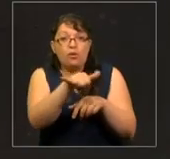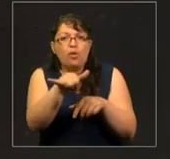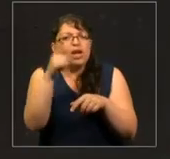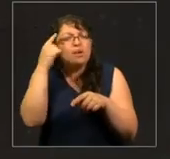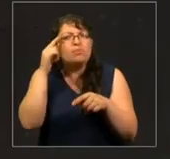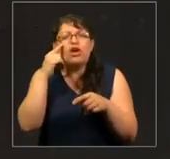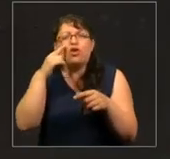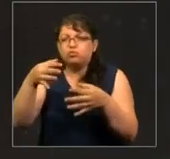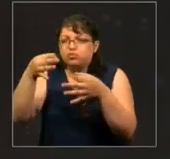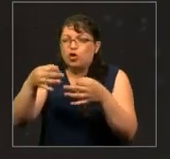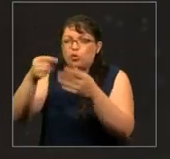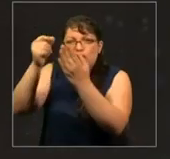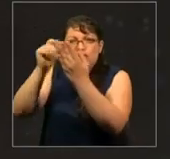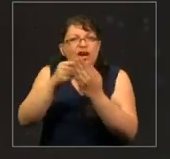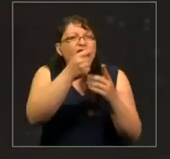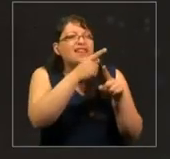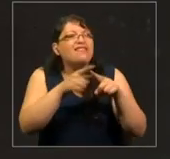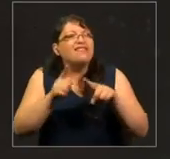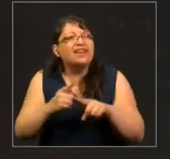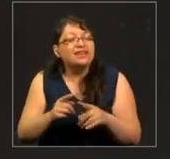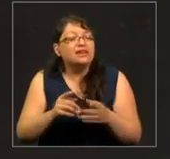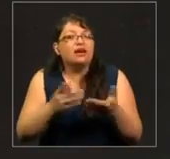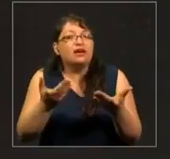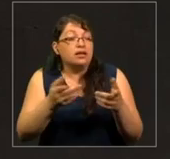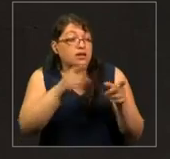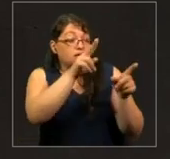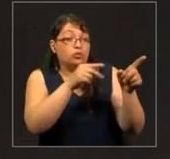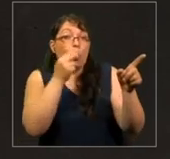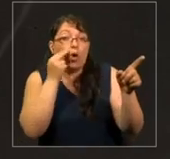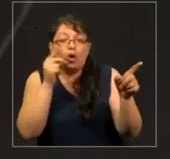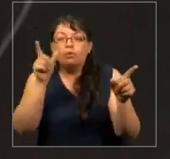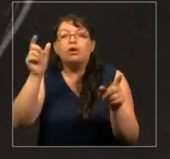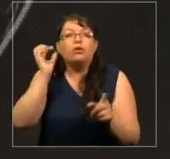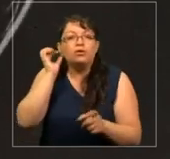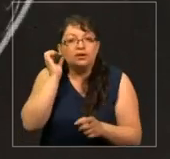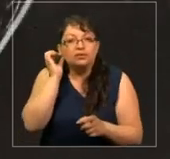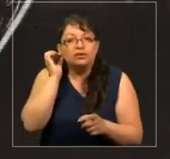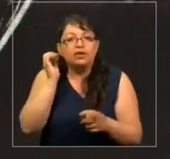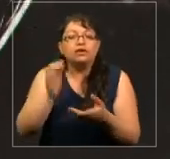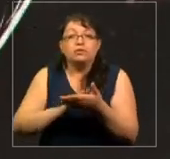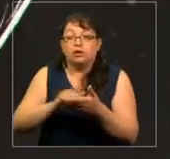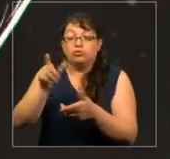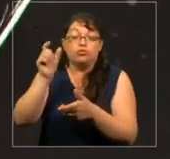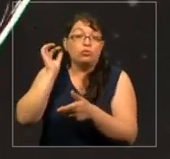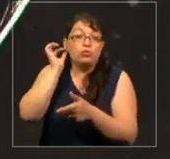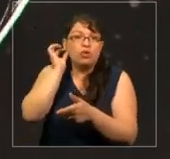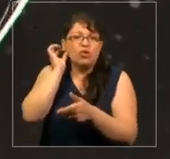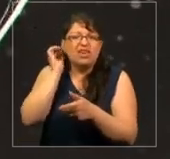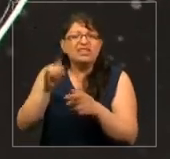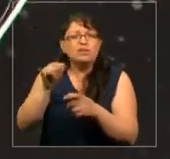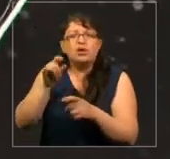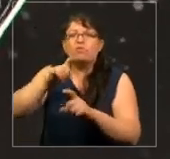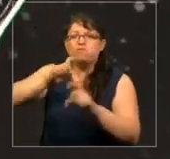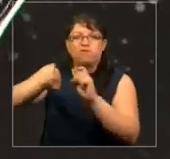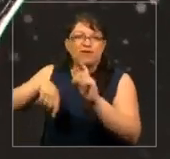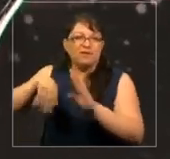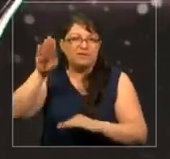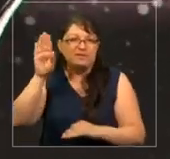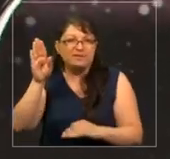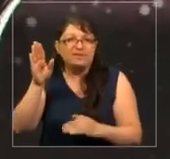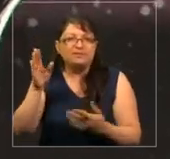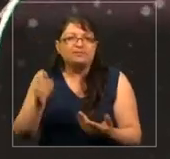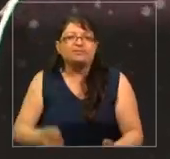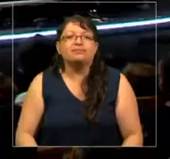en base a si se exhibe por un hombre o una mujer, y si para la mujer el juicio a menudo es más duro y tiene